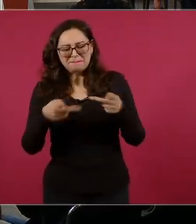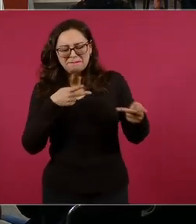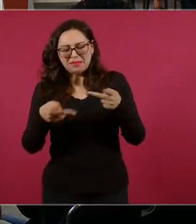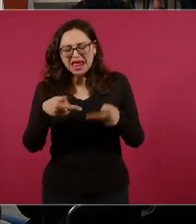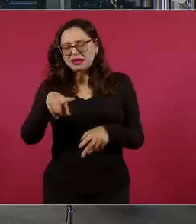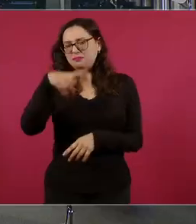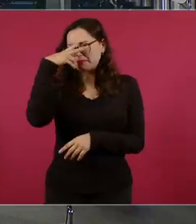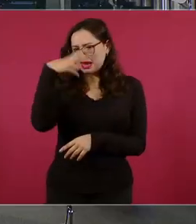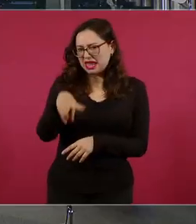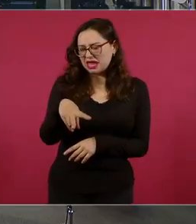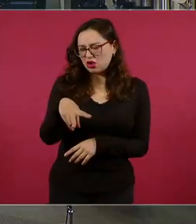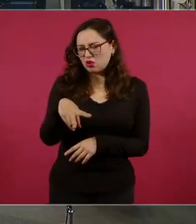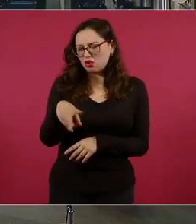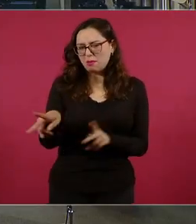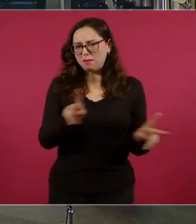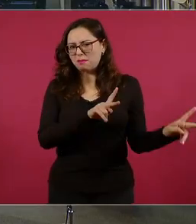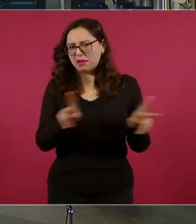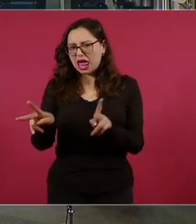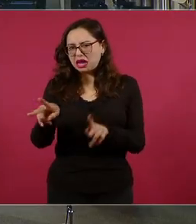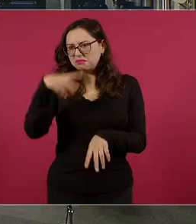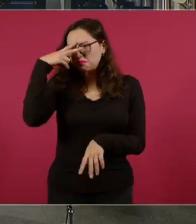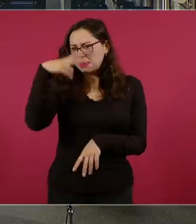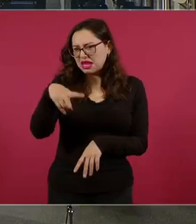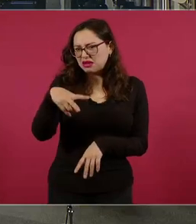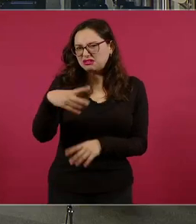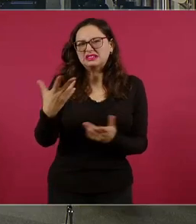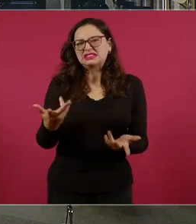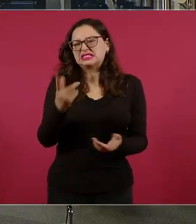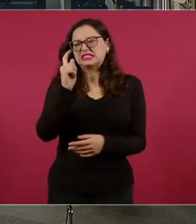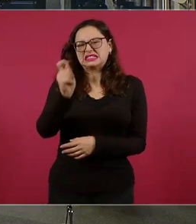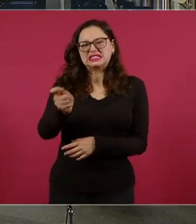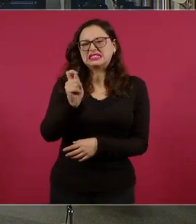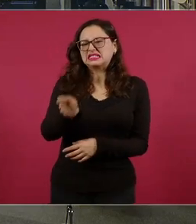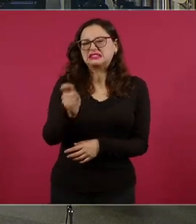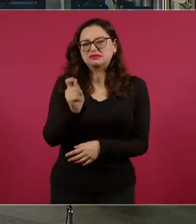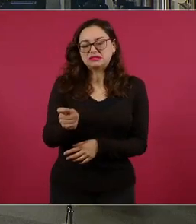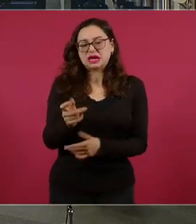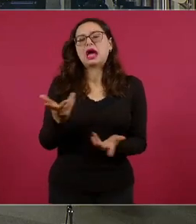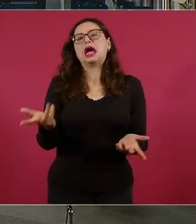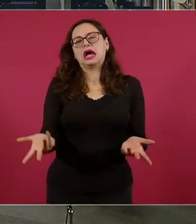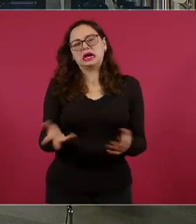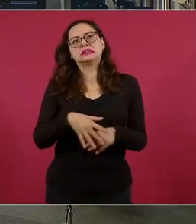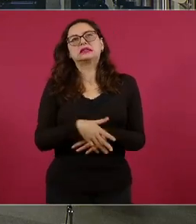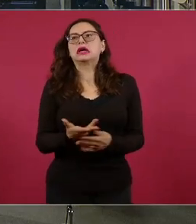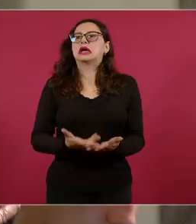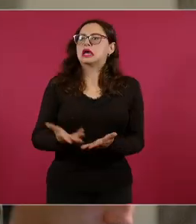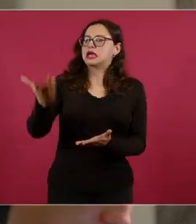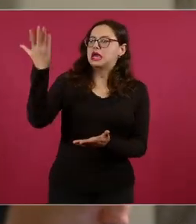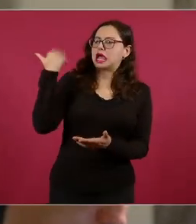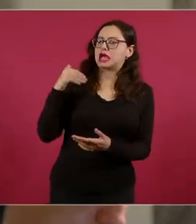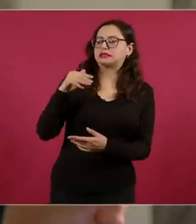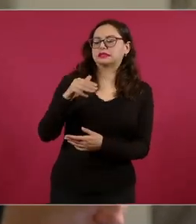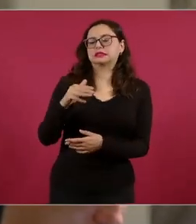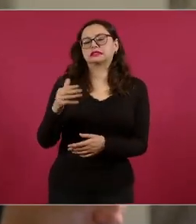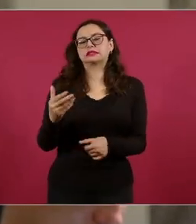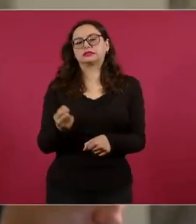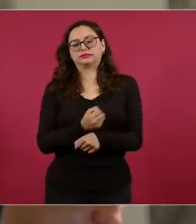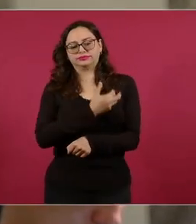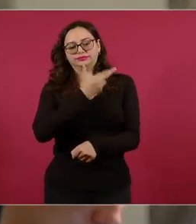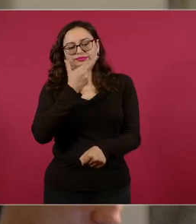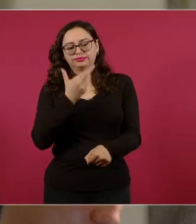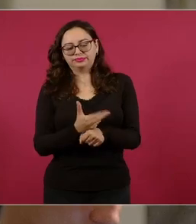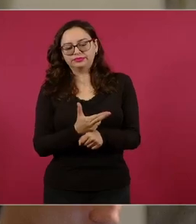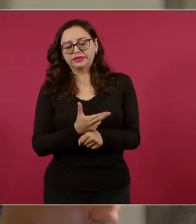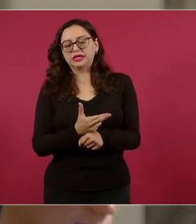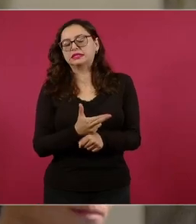decir que el secretario lo explicó, que la región de América